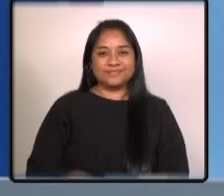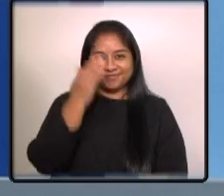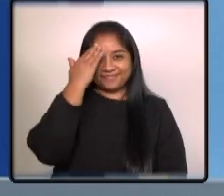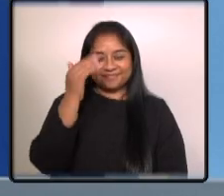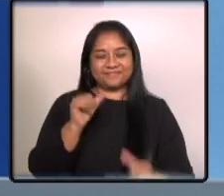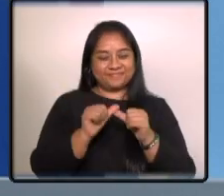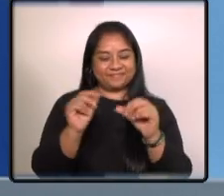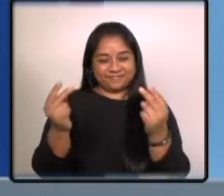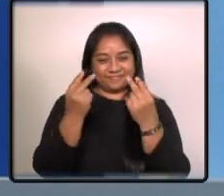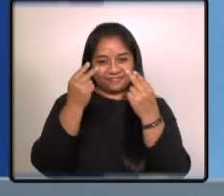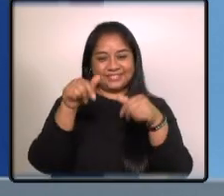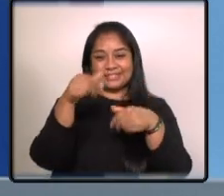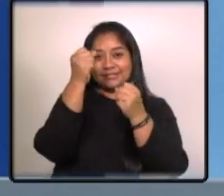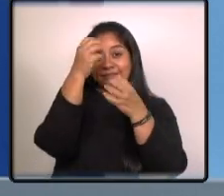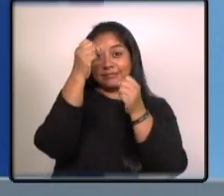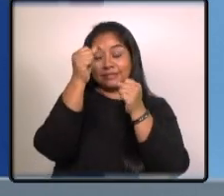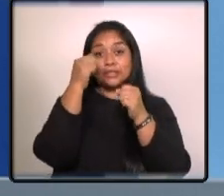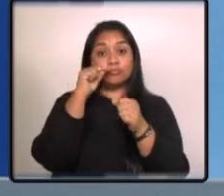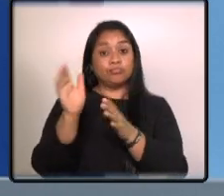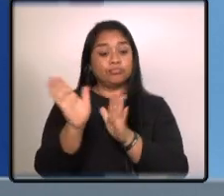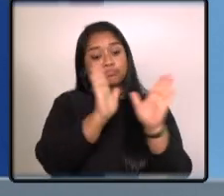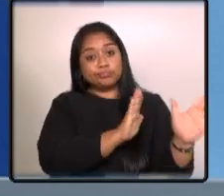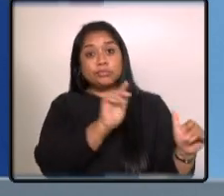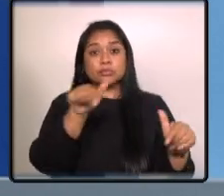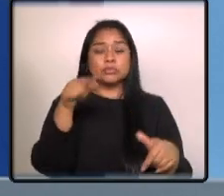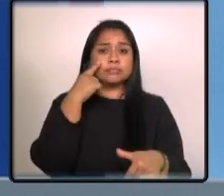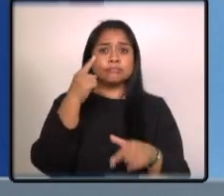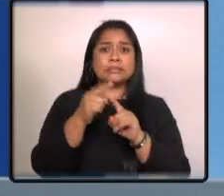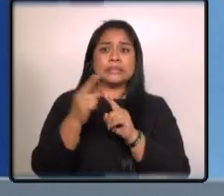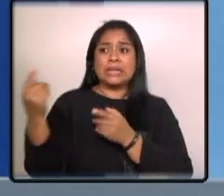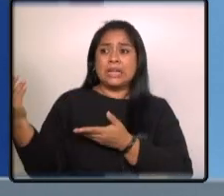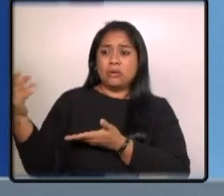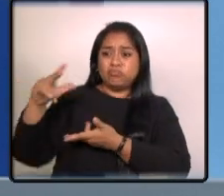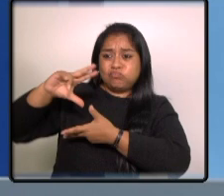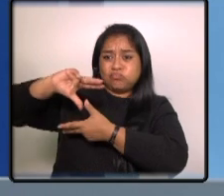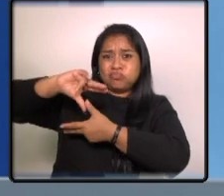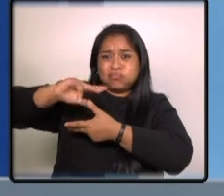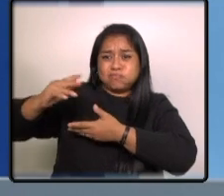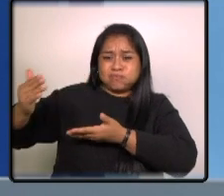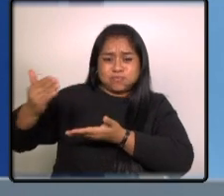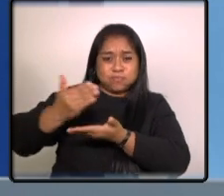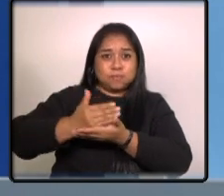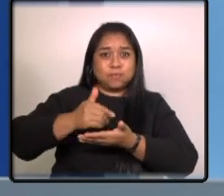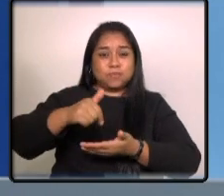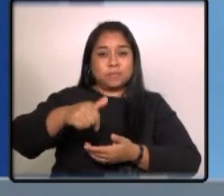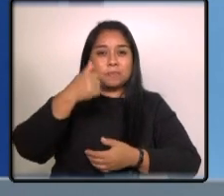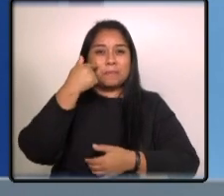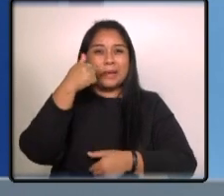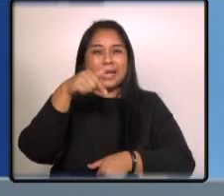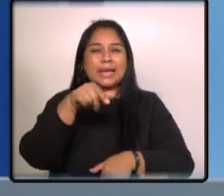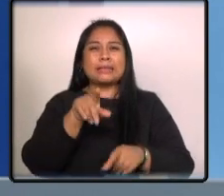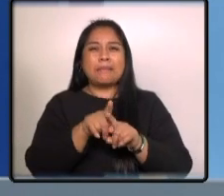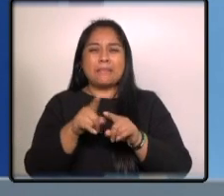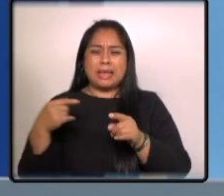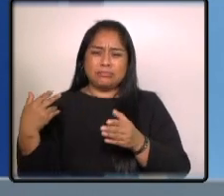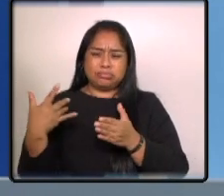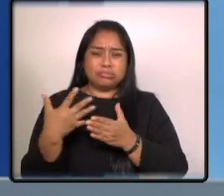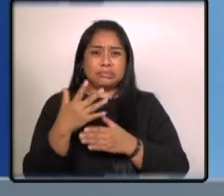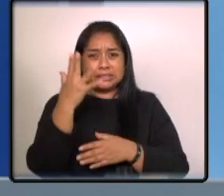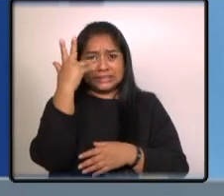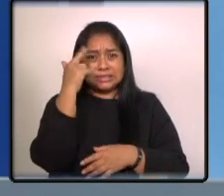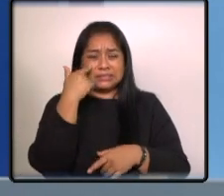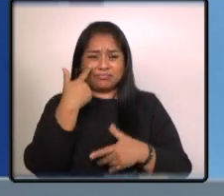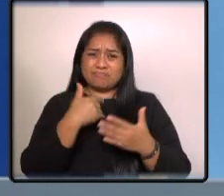continuar en sintonía del informativo y en otras noticias el acercamiento del huracán Beryl provocará en los próximos días el